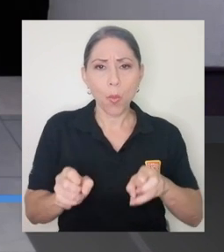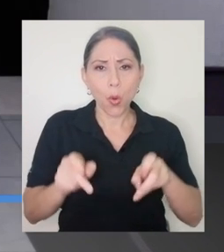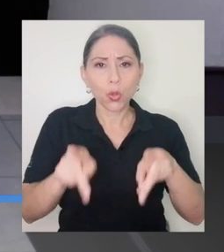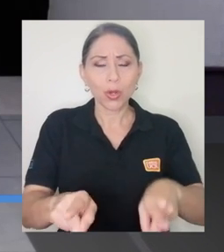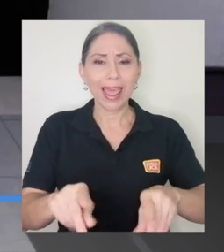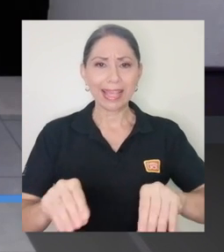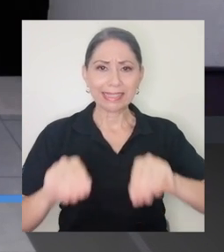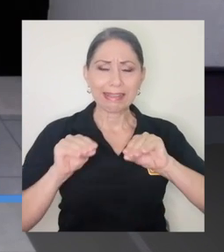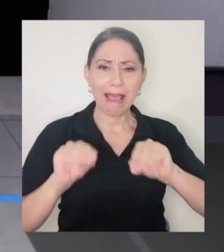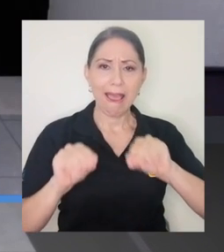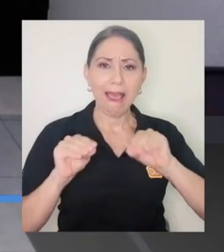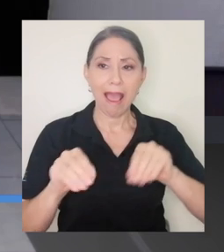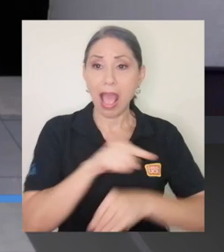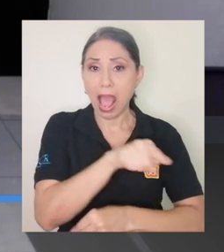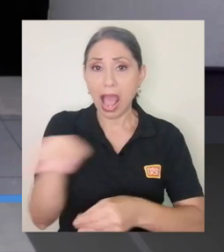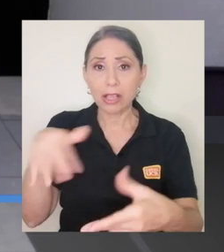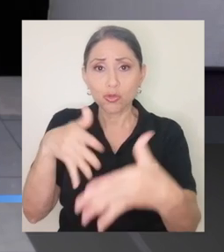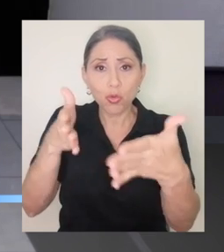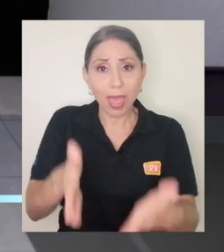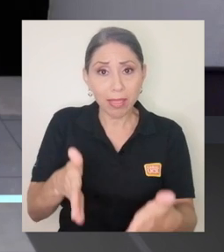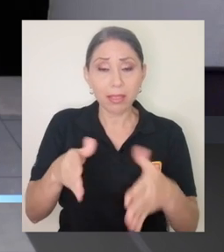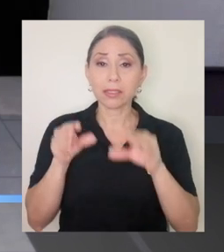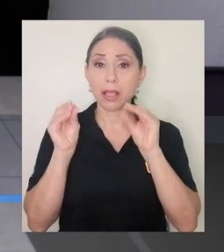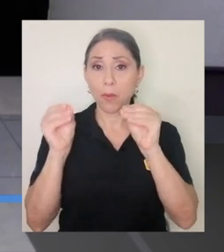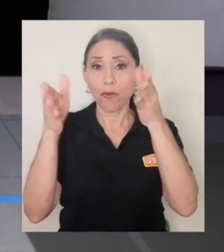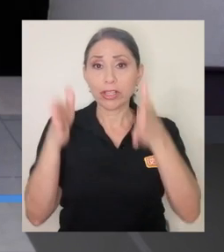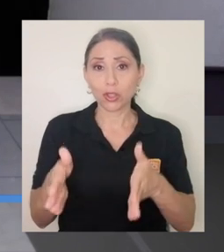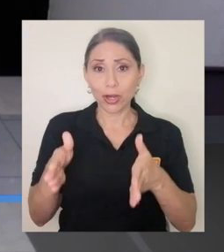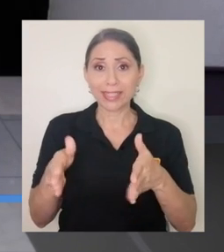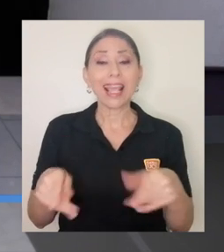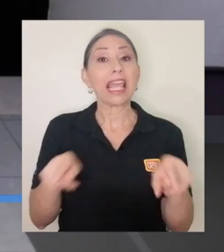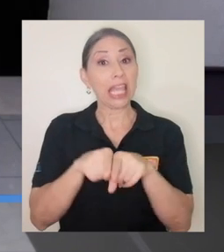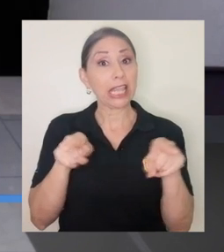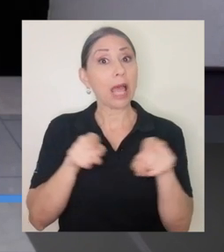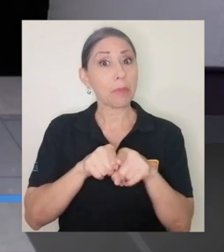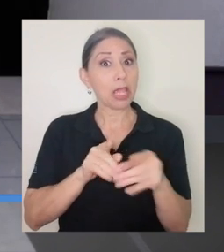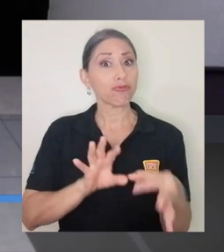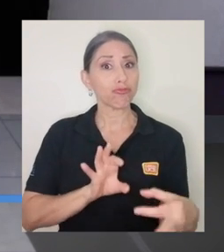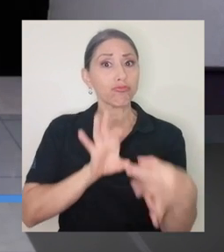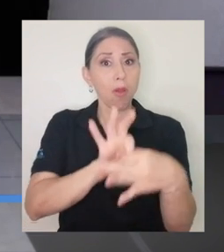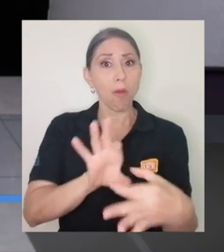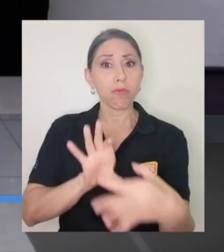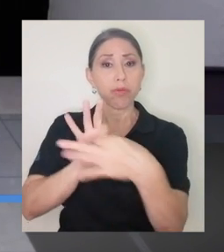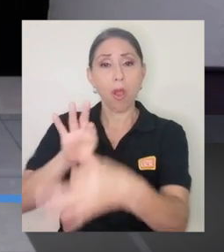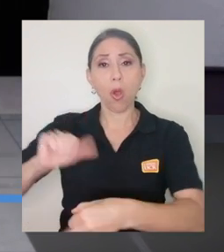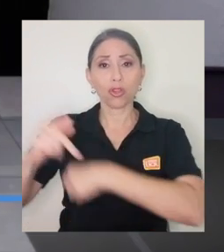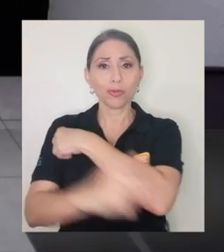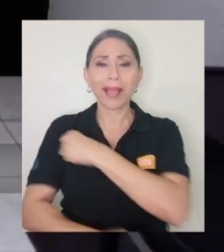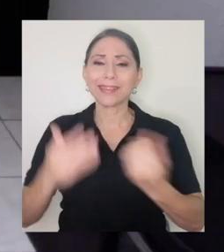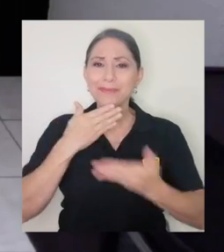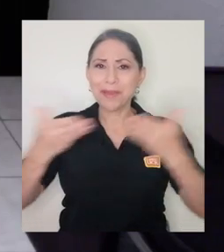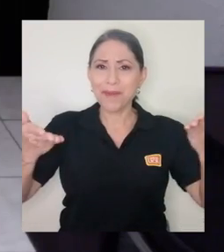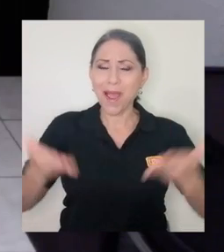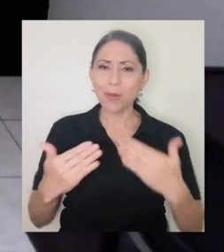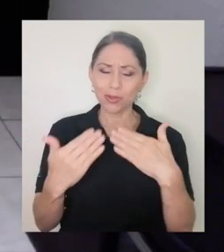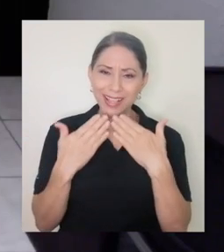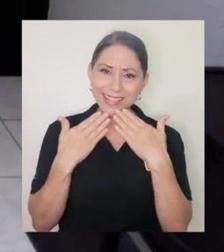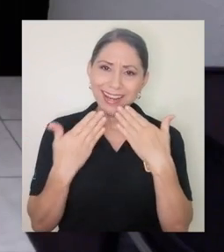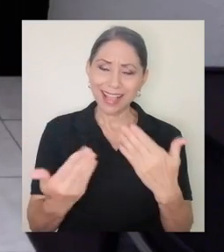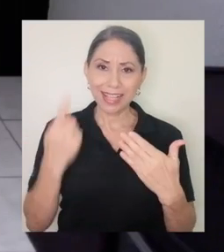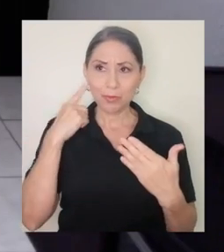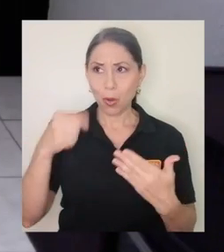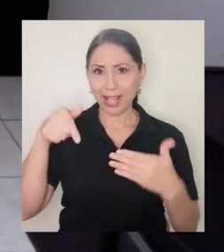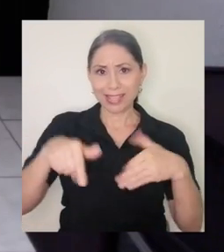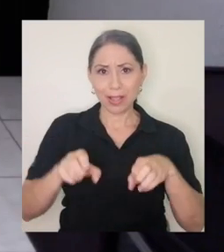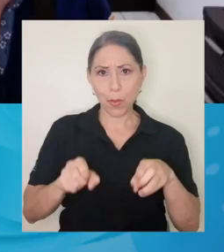académicas a estudiantes, profesores y además de estrechar lazos con otros países. Bienvenida Leonora y muchas gracias por